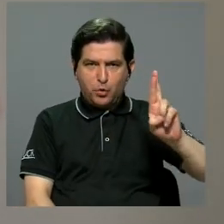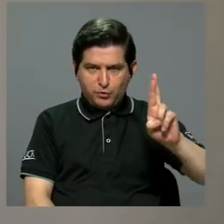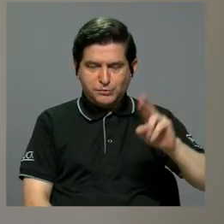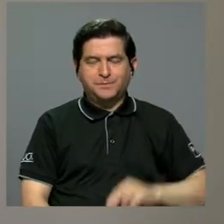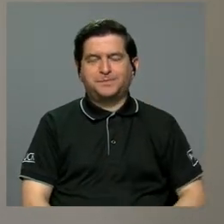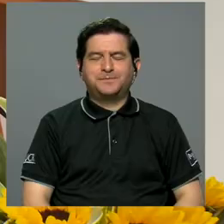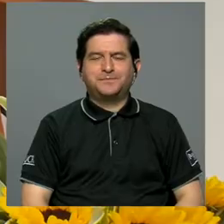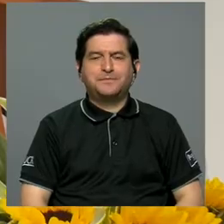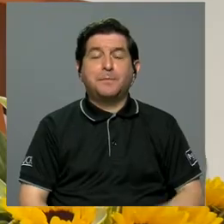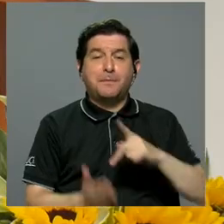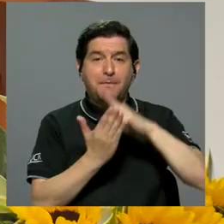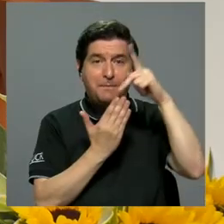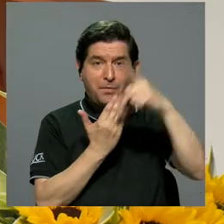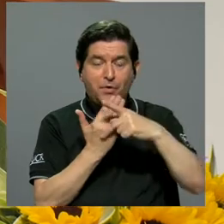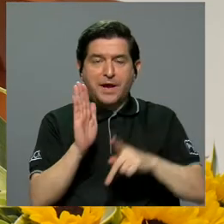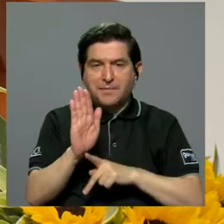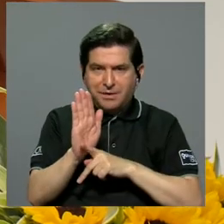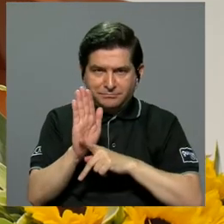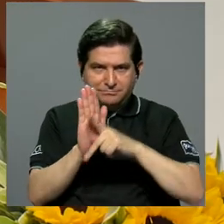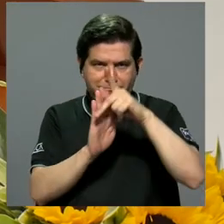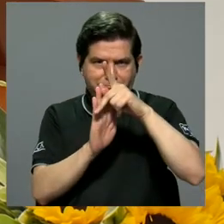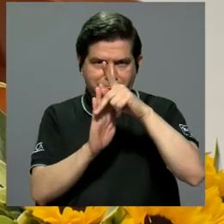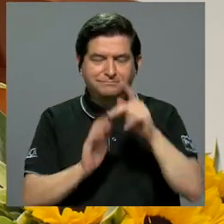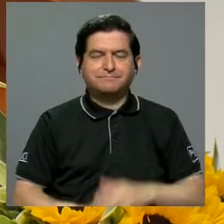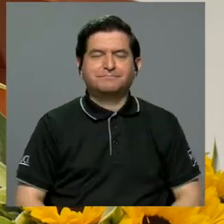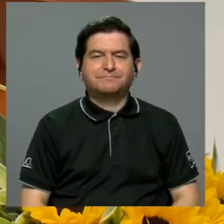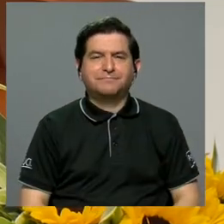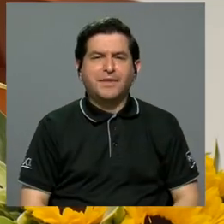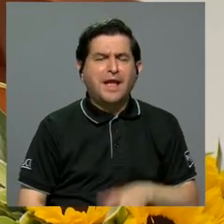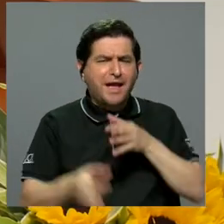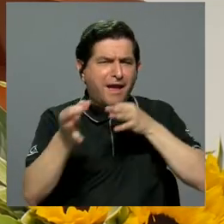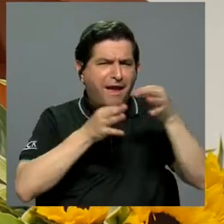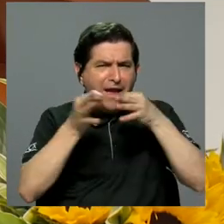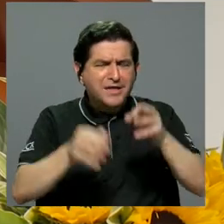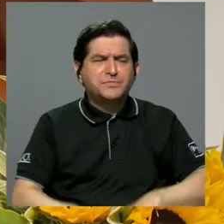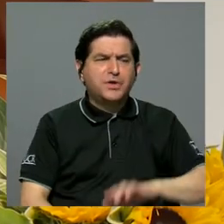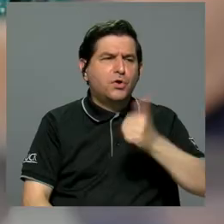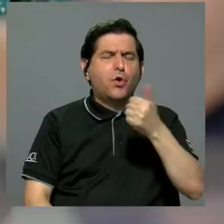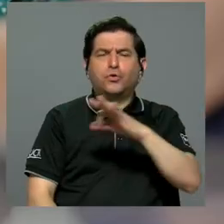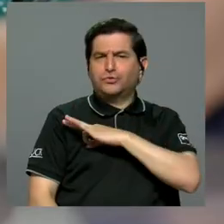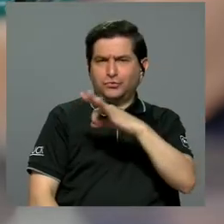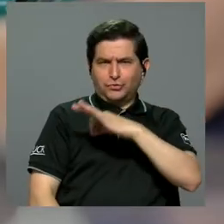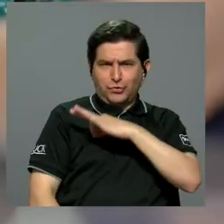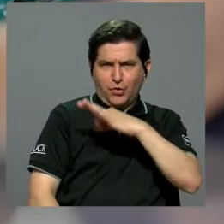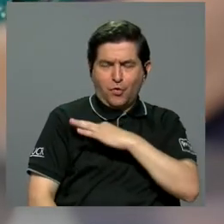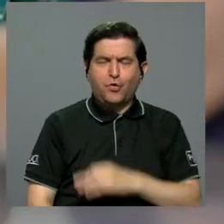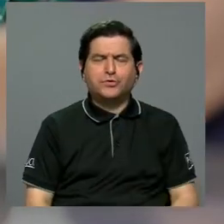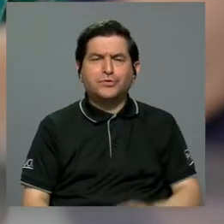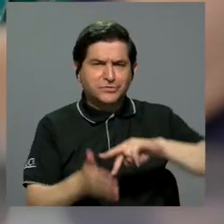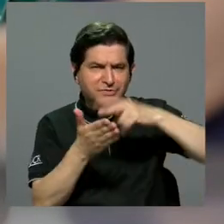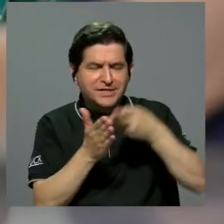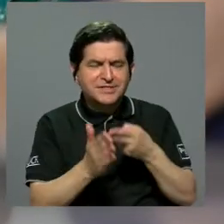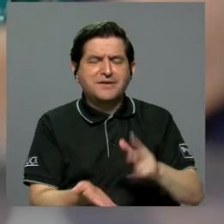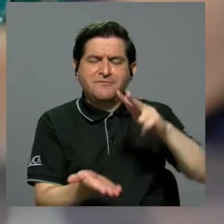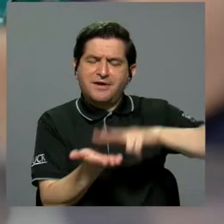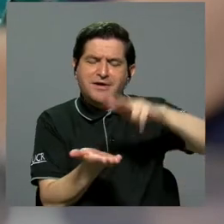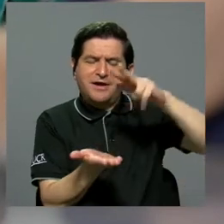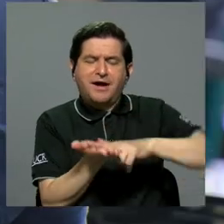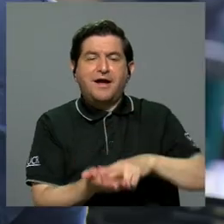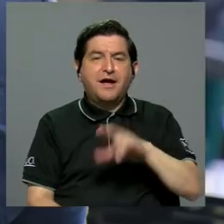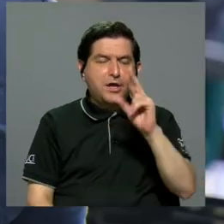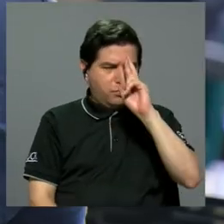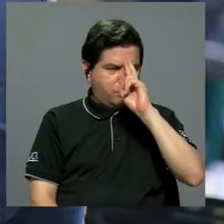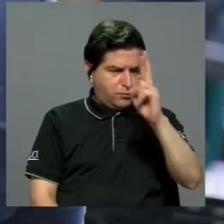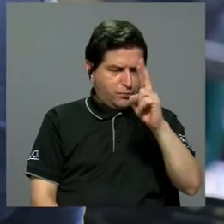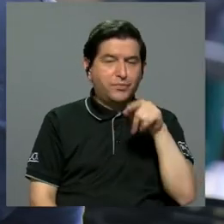rodríguez del programa de recursos para la sordera comentó sobre otros beneficios que implican la aprobación y